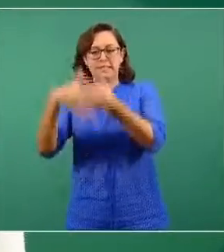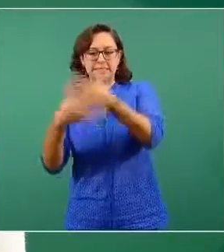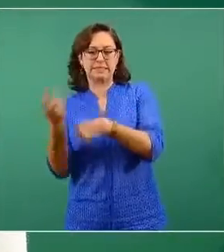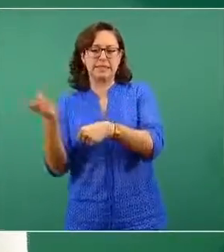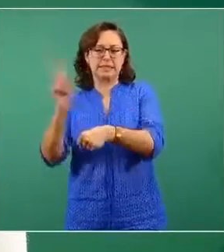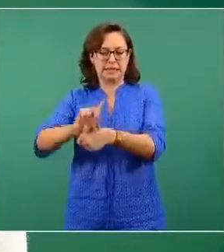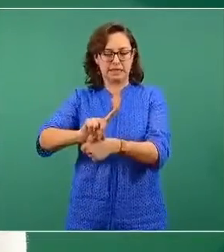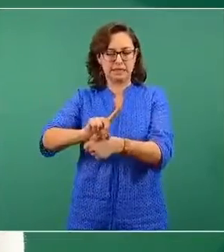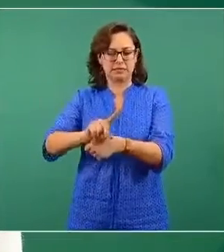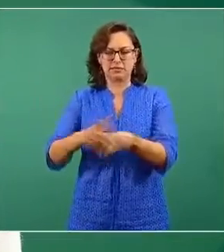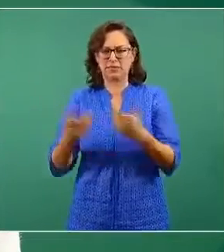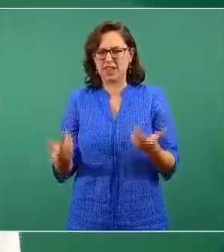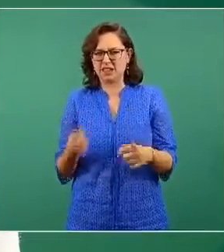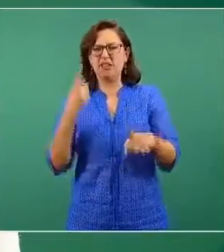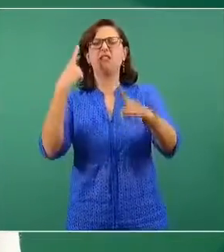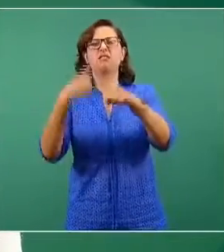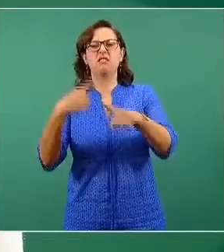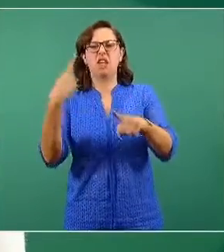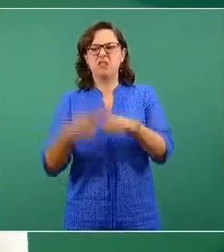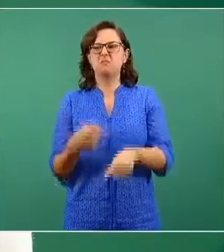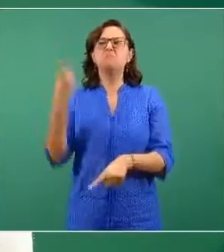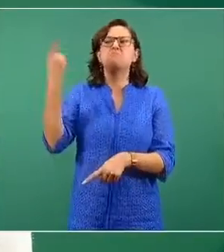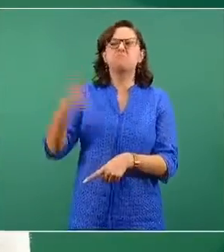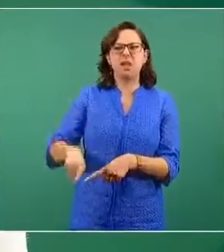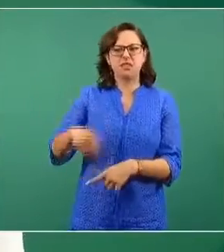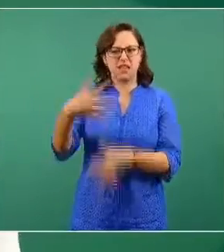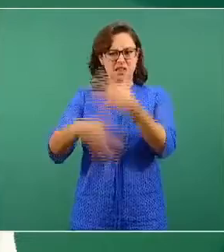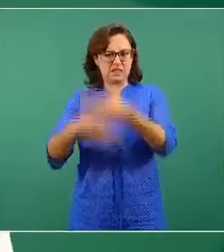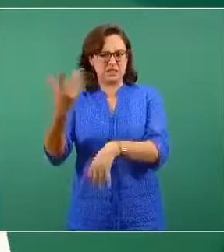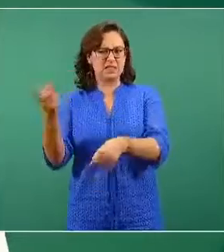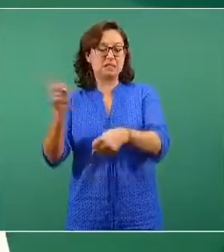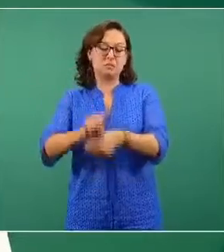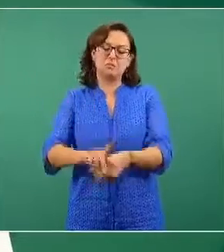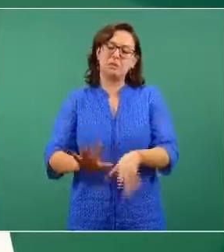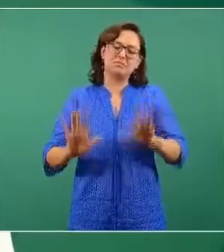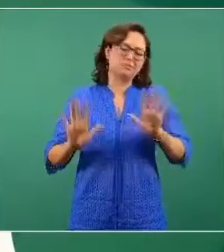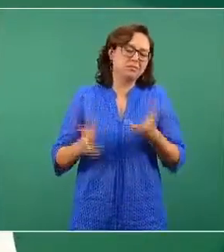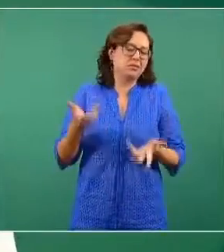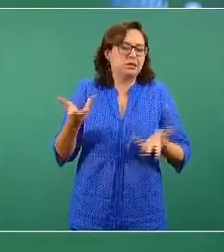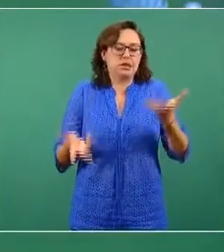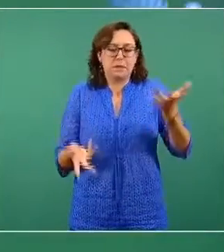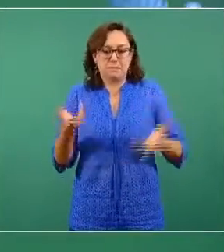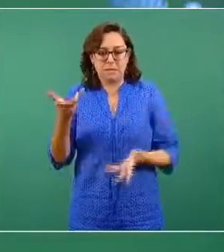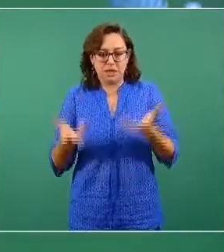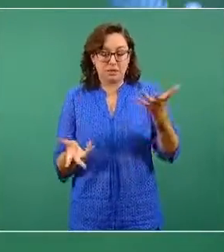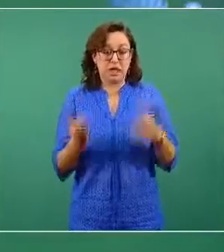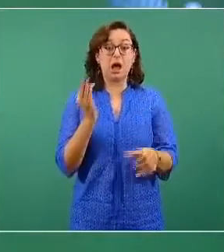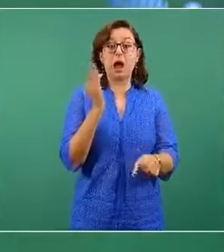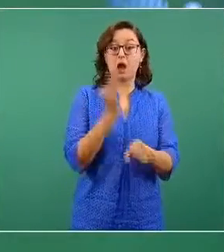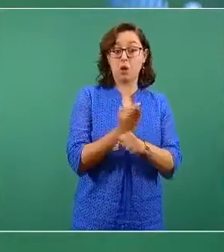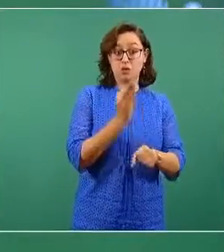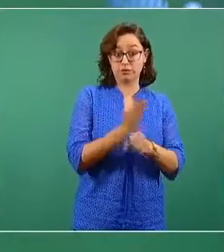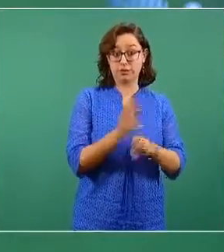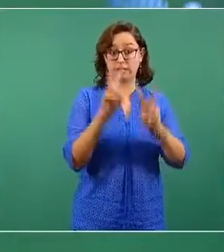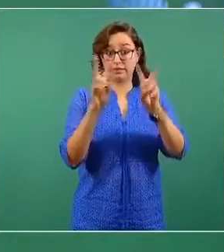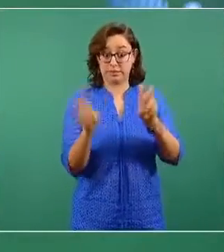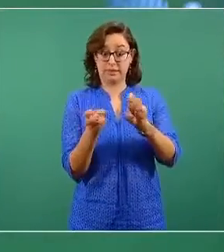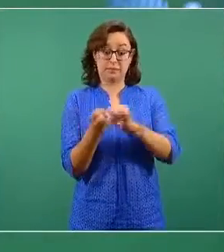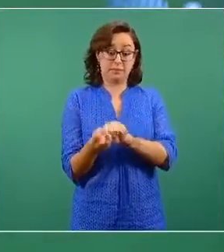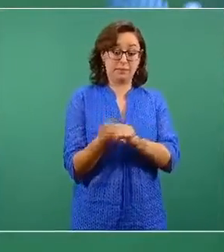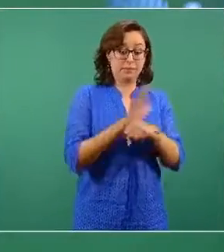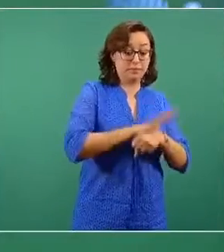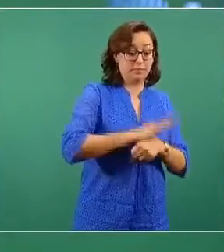arbitrario el tiempo, no hay una razón biológica única. En el caso de vacunas contra COVID-19 durante el periodo